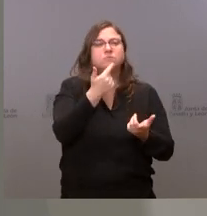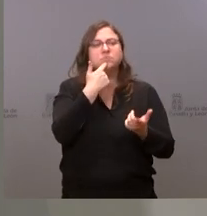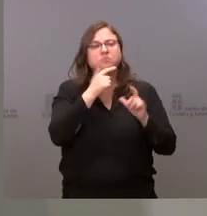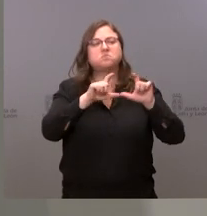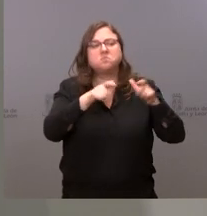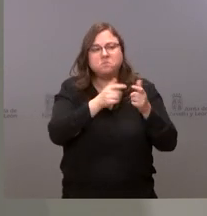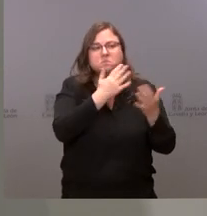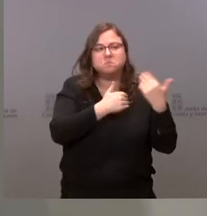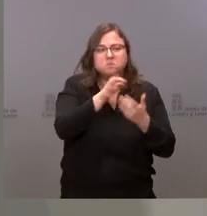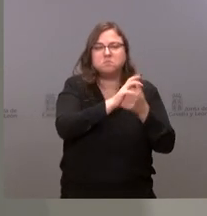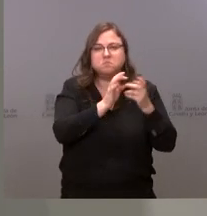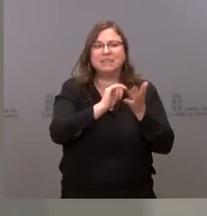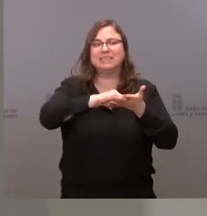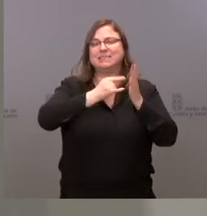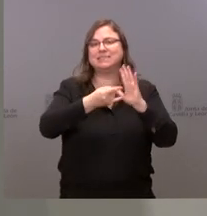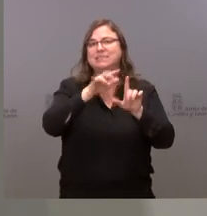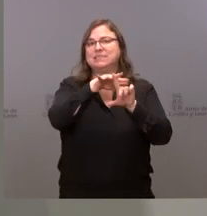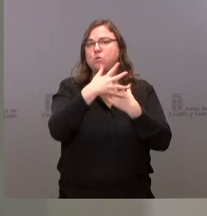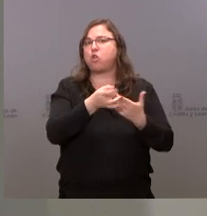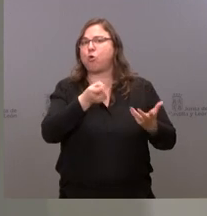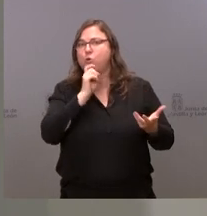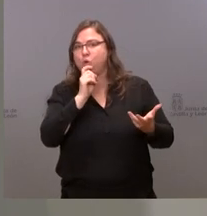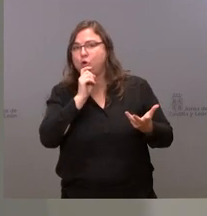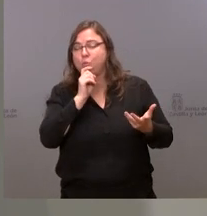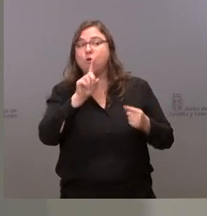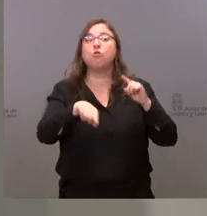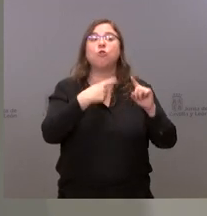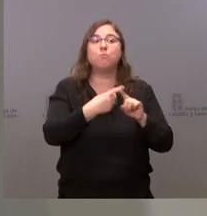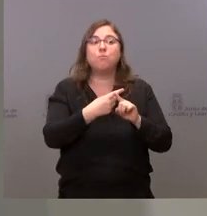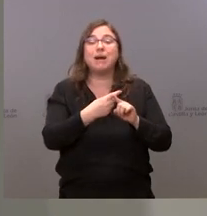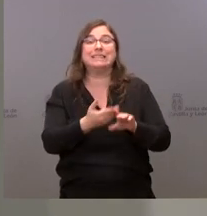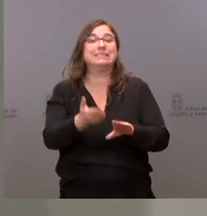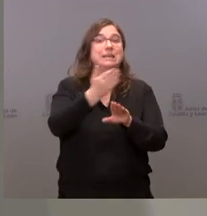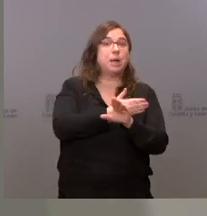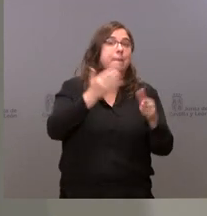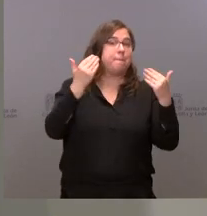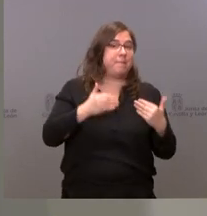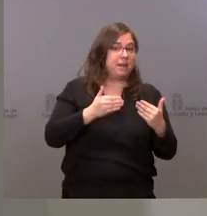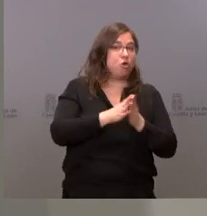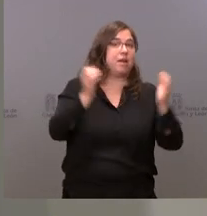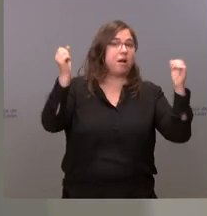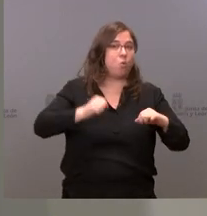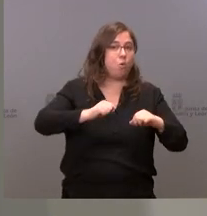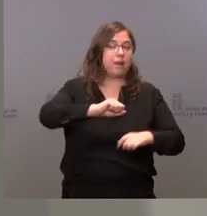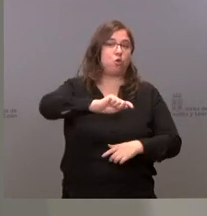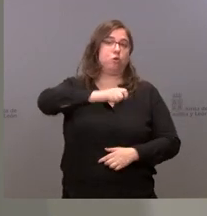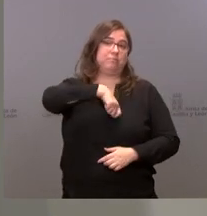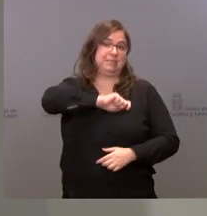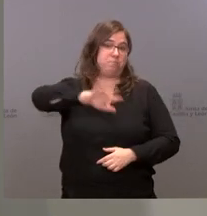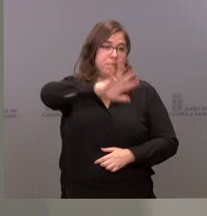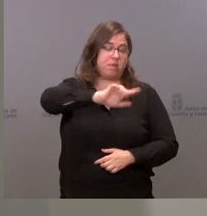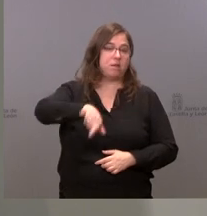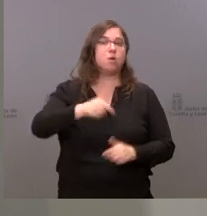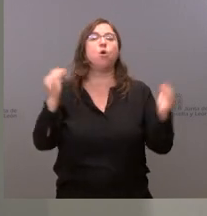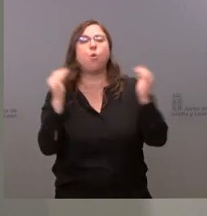situación y los acuerdos que se hubieran podido tomar en la víspera en esa comisión interterritorial, en ese